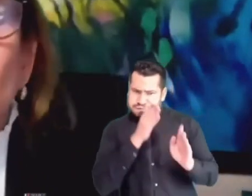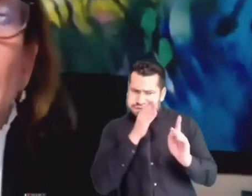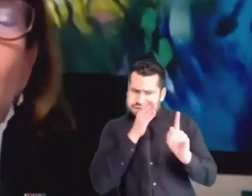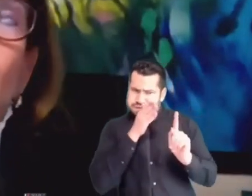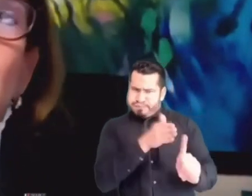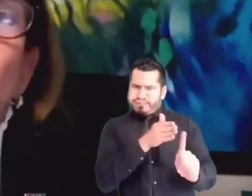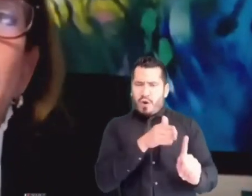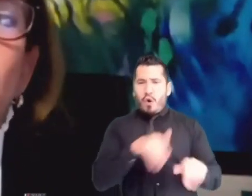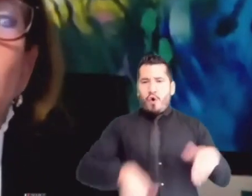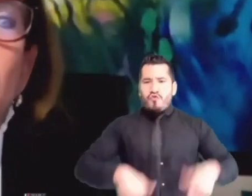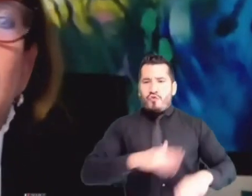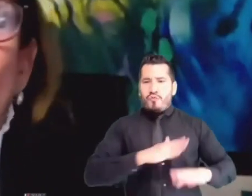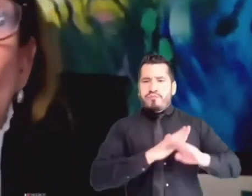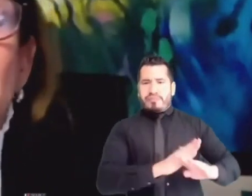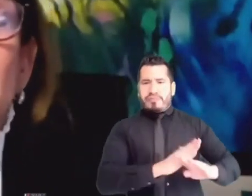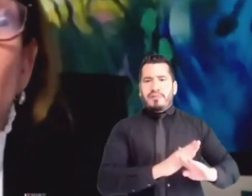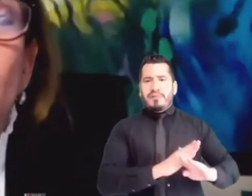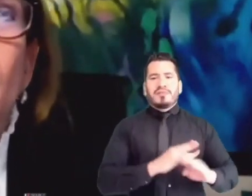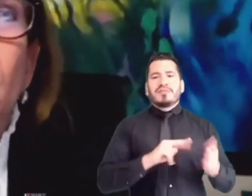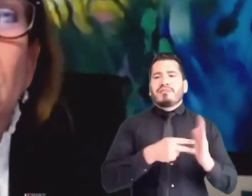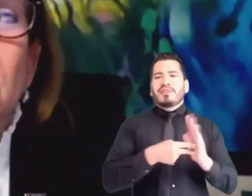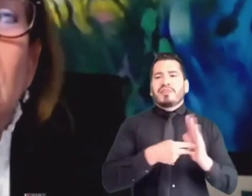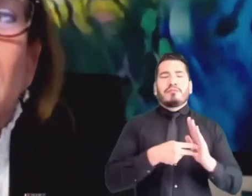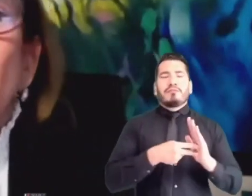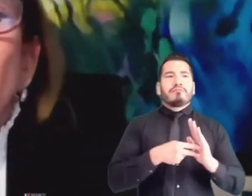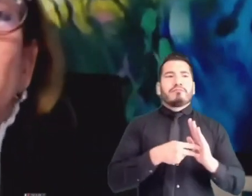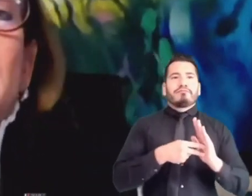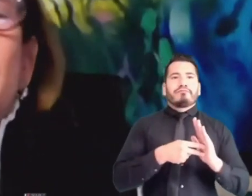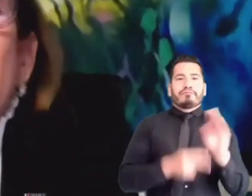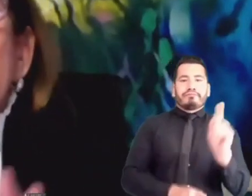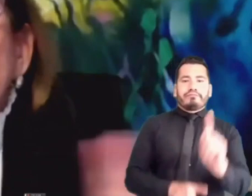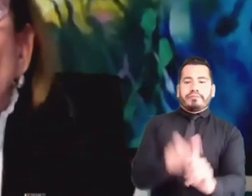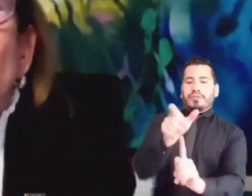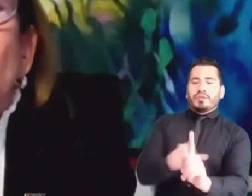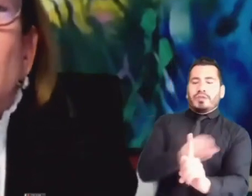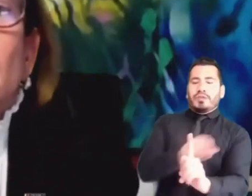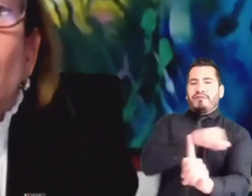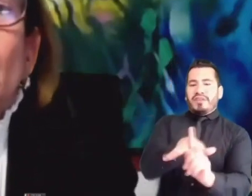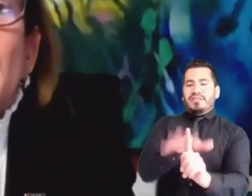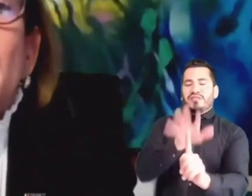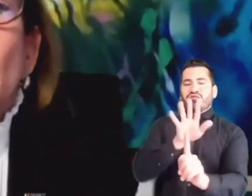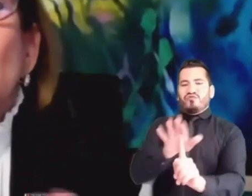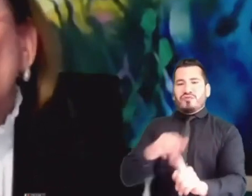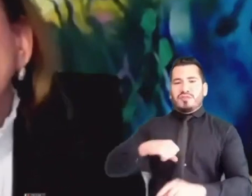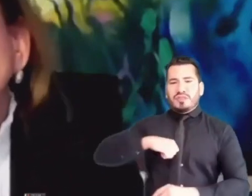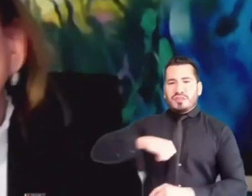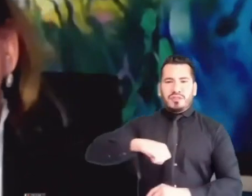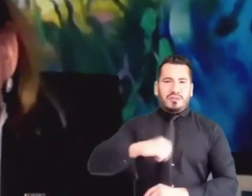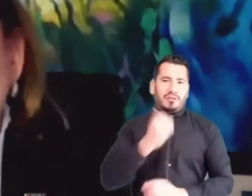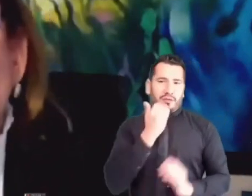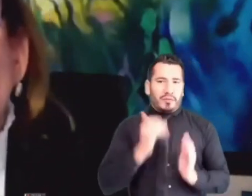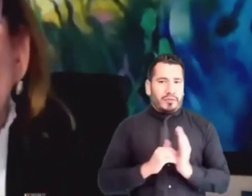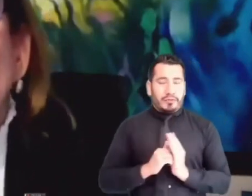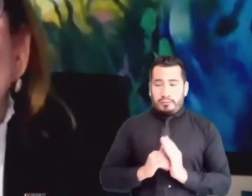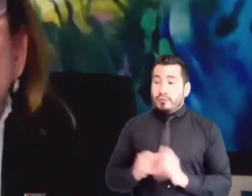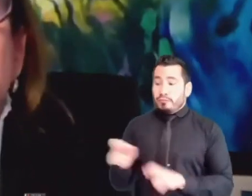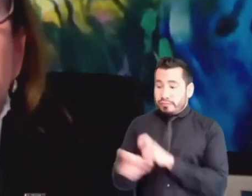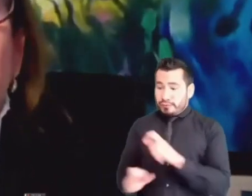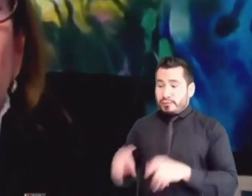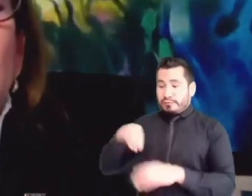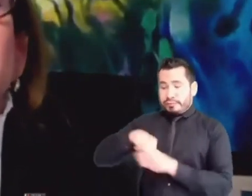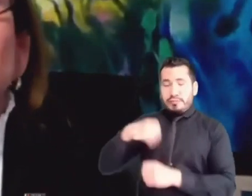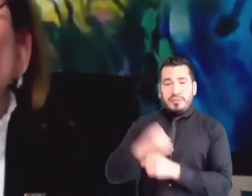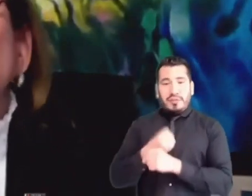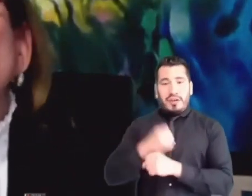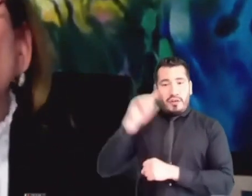los derechos del sujeto, de cualquiera de nosotros. Imaginémonos, un servidor le cobra a un ciudadano por utilizar